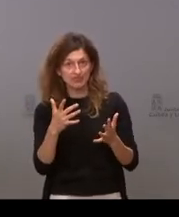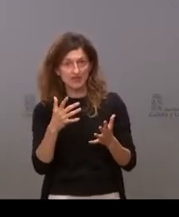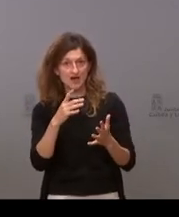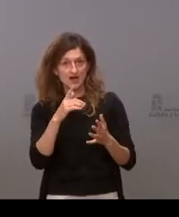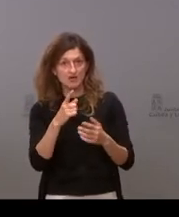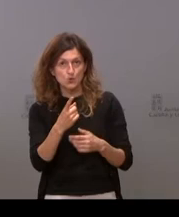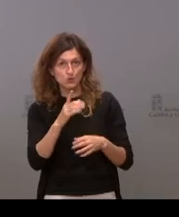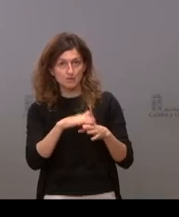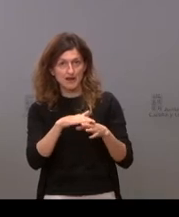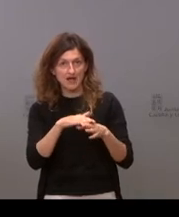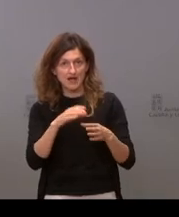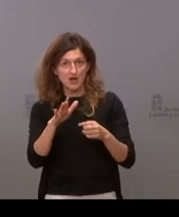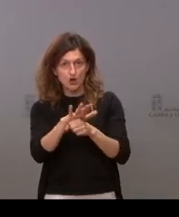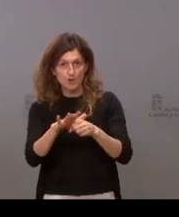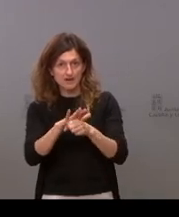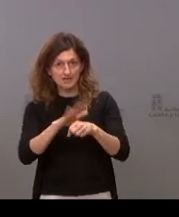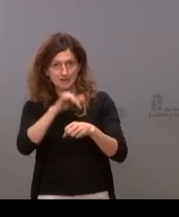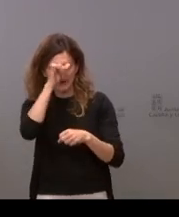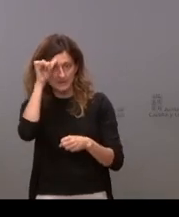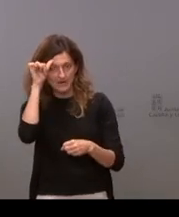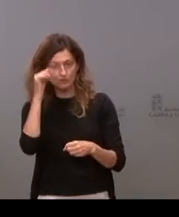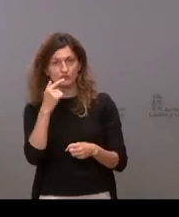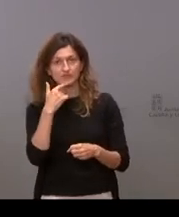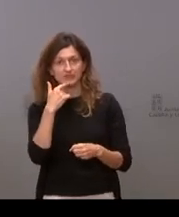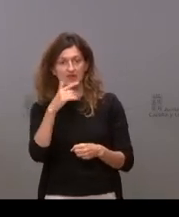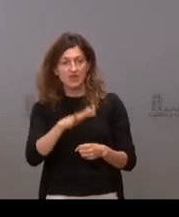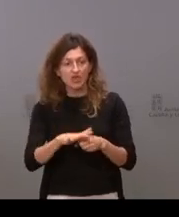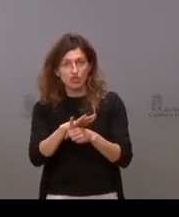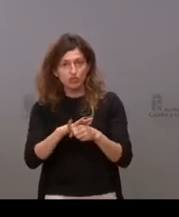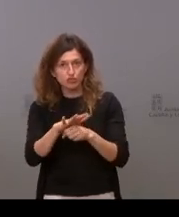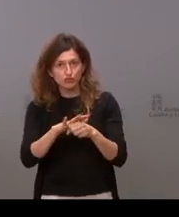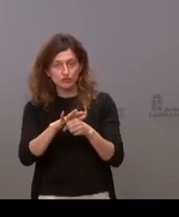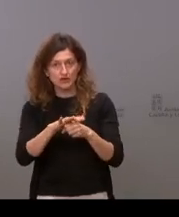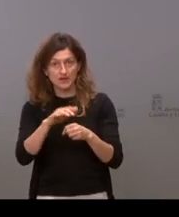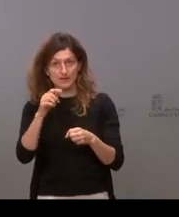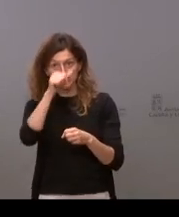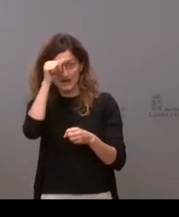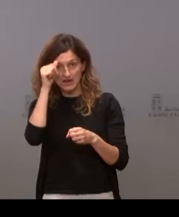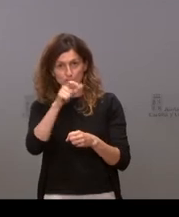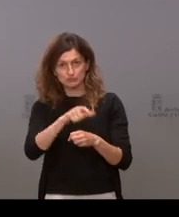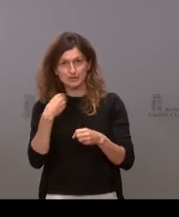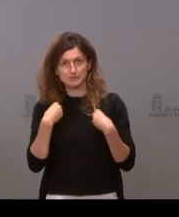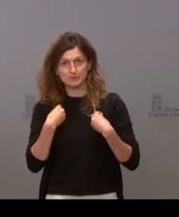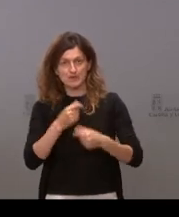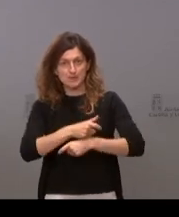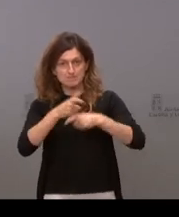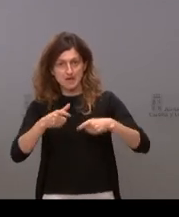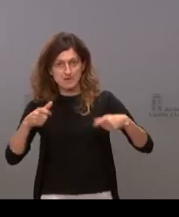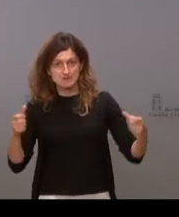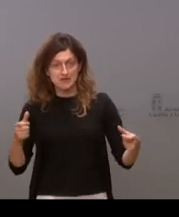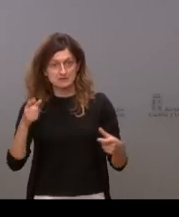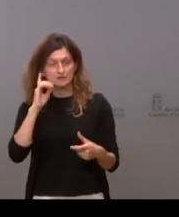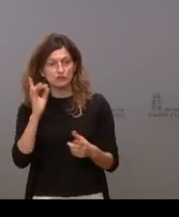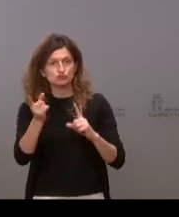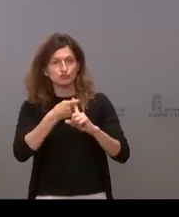toda la comarca durante el verano ha habido bastantes quejas al respecto porque es una zona que incrementa bastante su población durante el verano no sé si hay voluntad de ofrecer